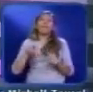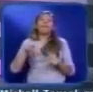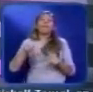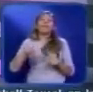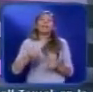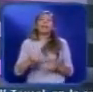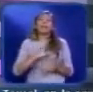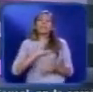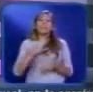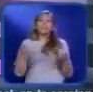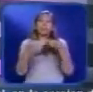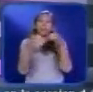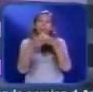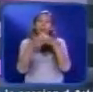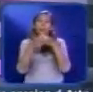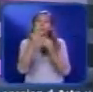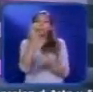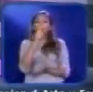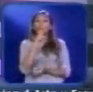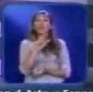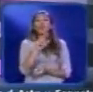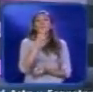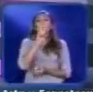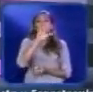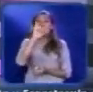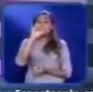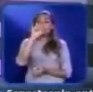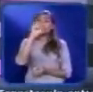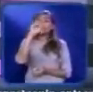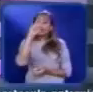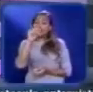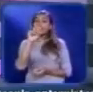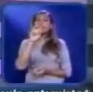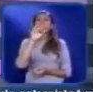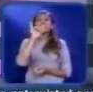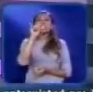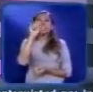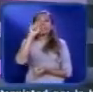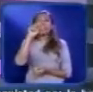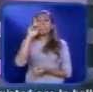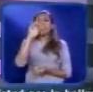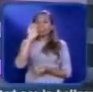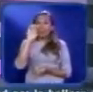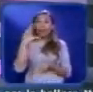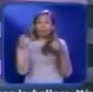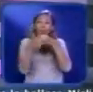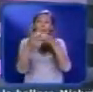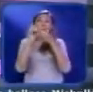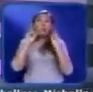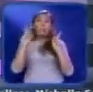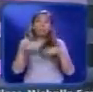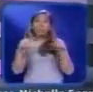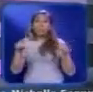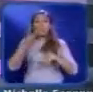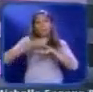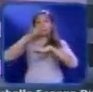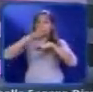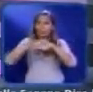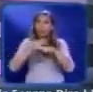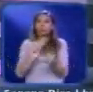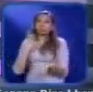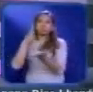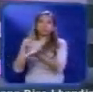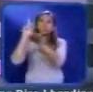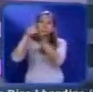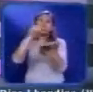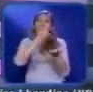del hemisferio el dúo puertorriqueño Wisin y Yandel darán una gira de conciertos por ciudades de Argentina ya es la segunda vez que pisan